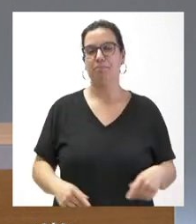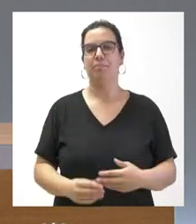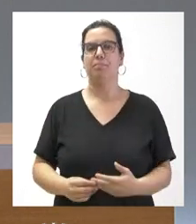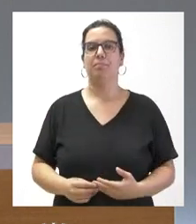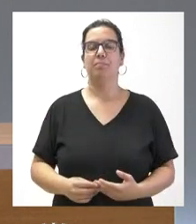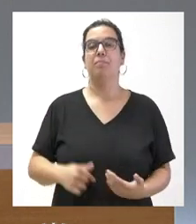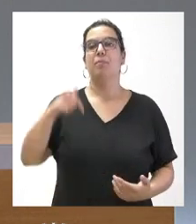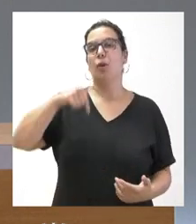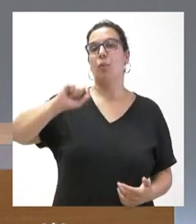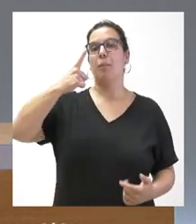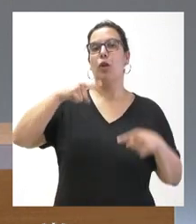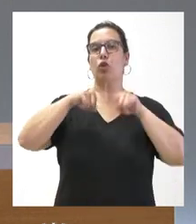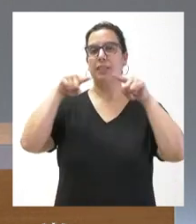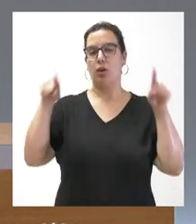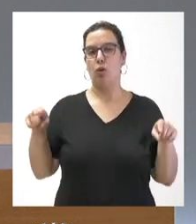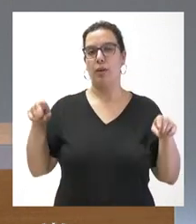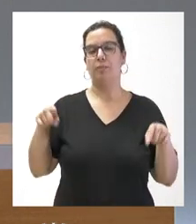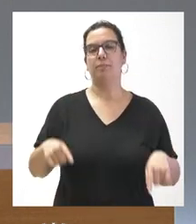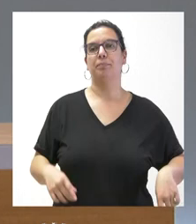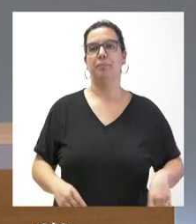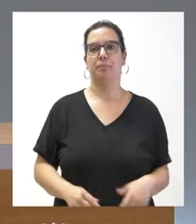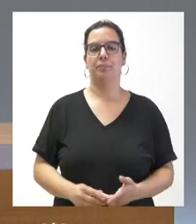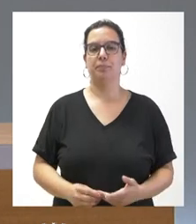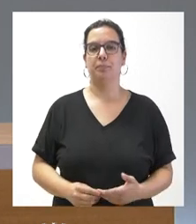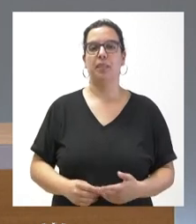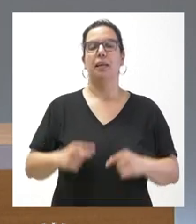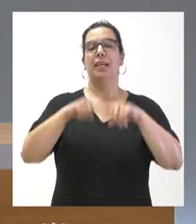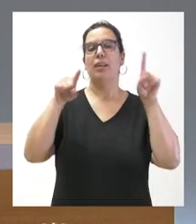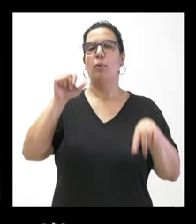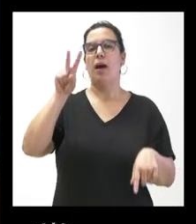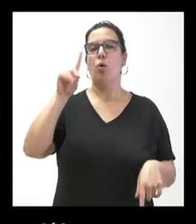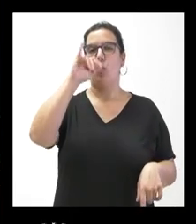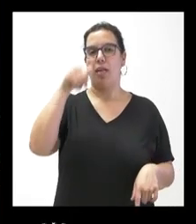Y hoy lo abrimos en Segovia, con Segovia UDAD. Begoña Rincón, buenos días.